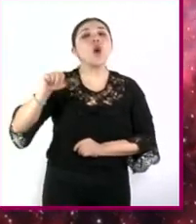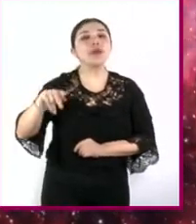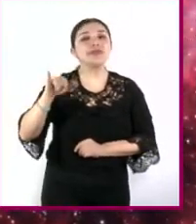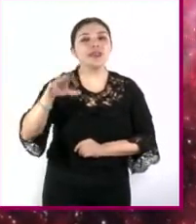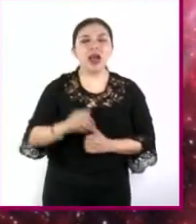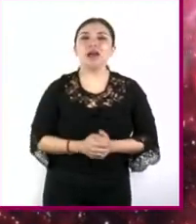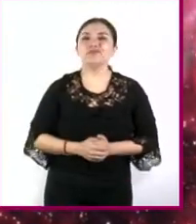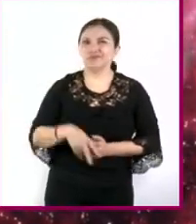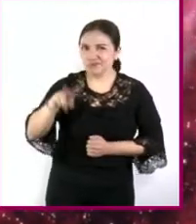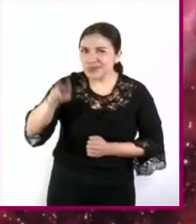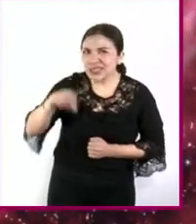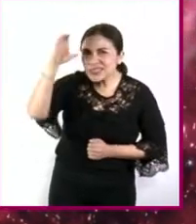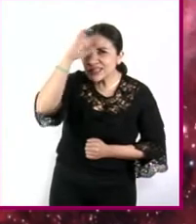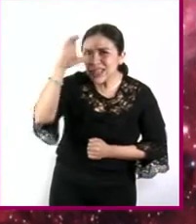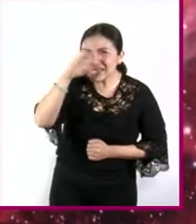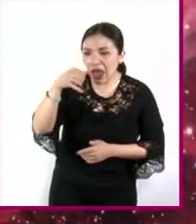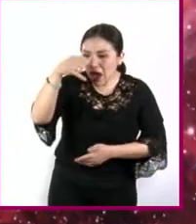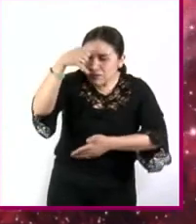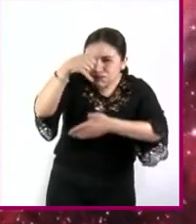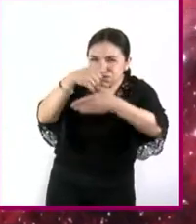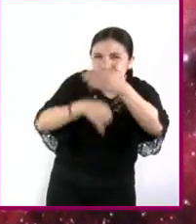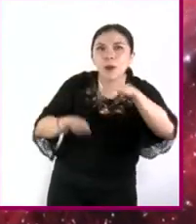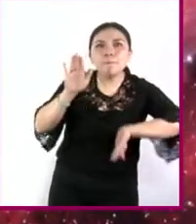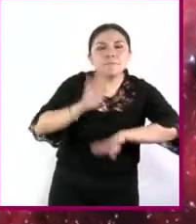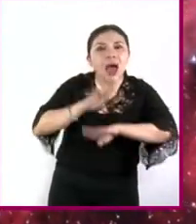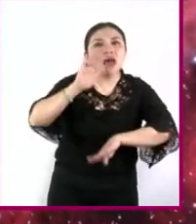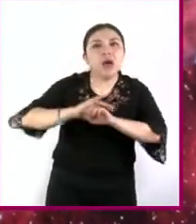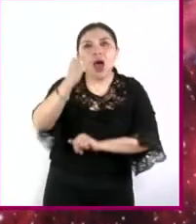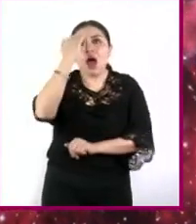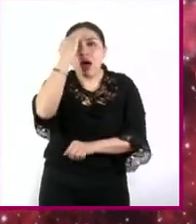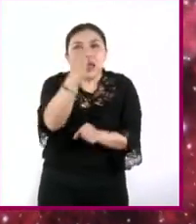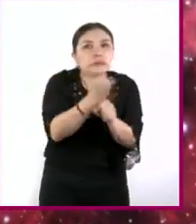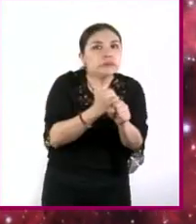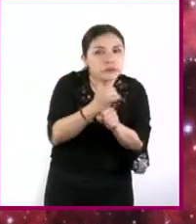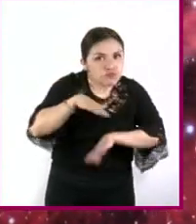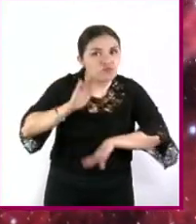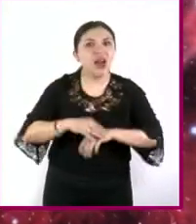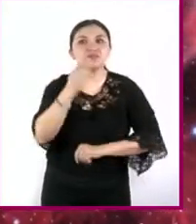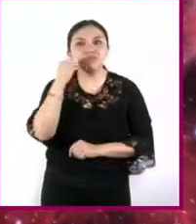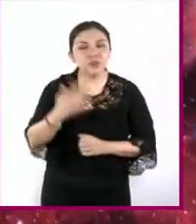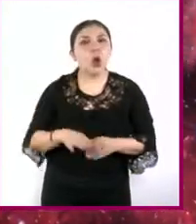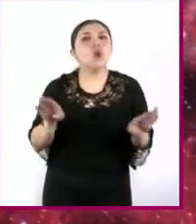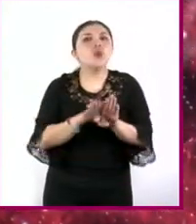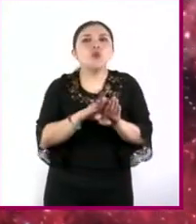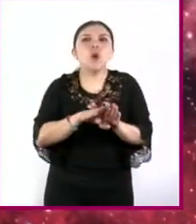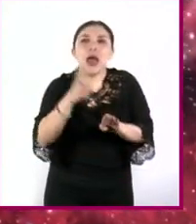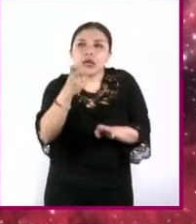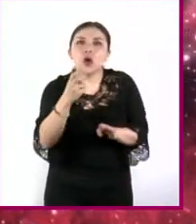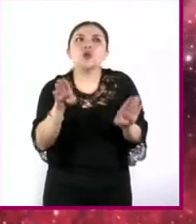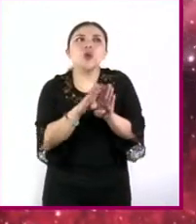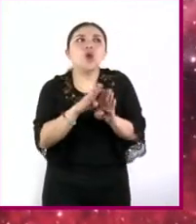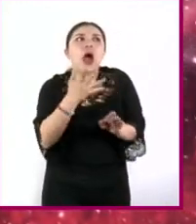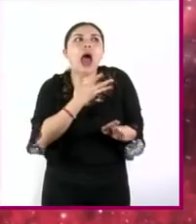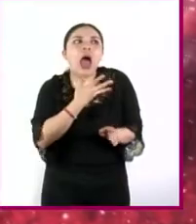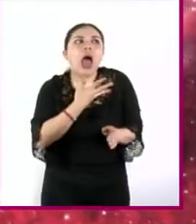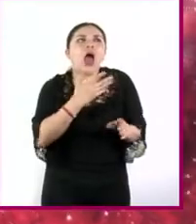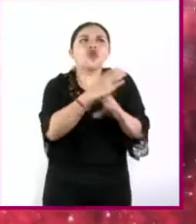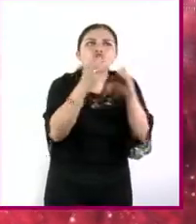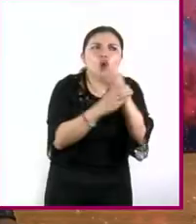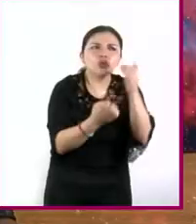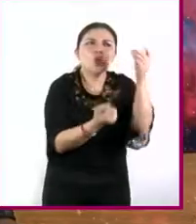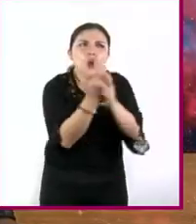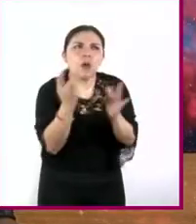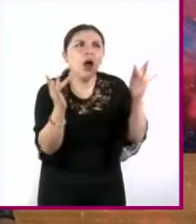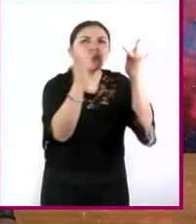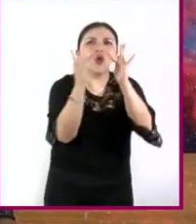que con la ciencia la cosa no termina siempre salen más y más temas por saber como todos estos se conectan y le van dando orden al mundo